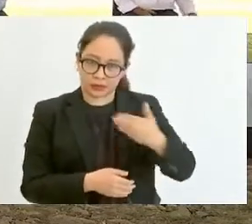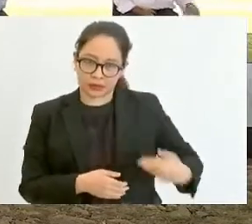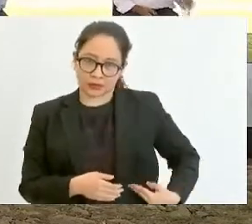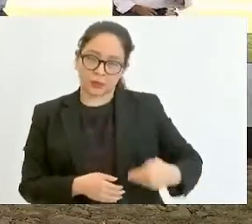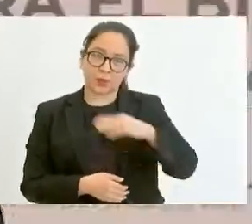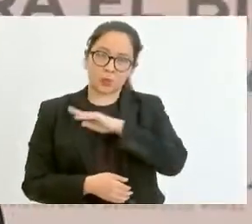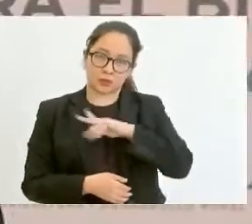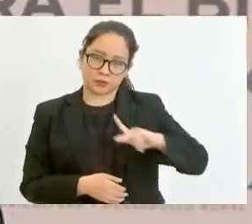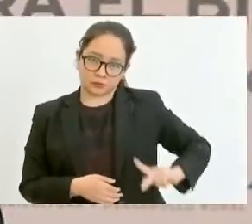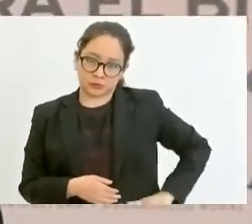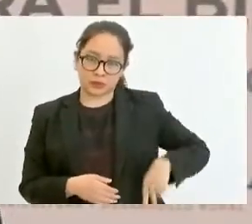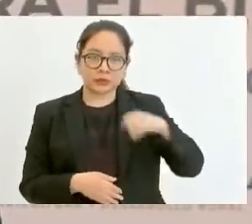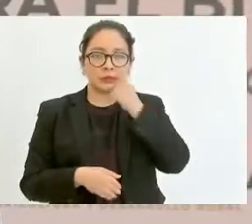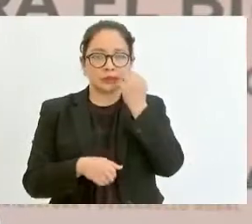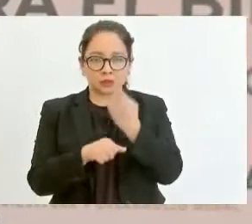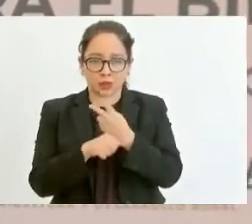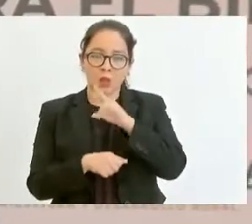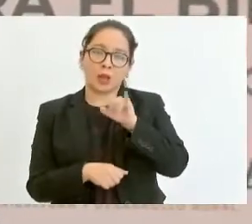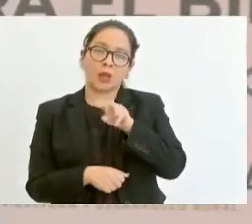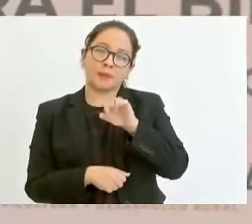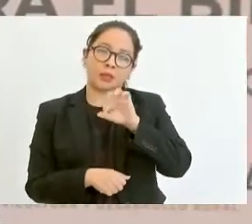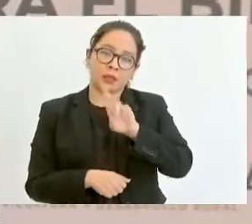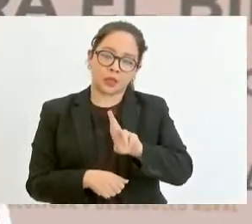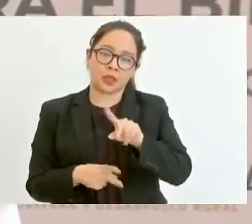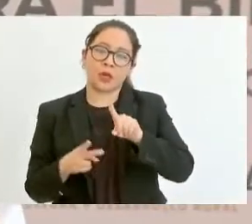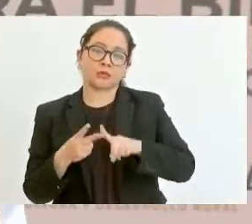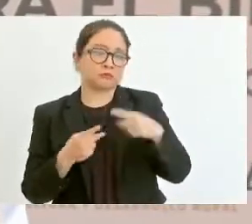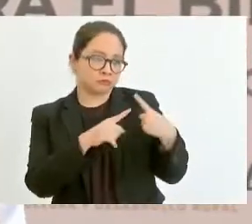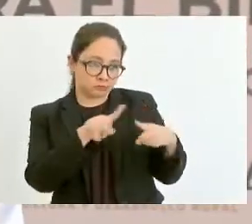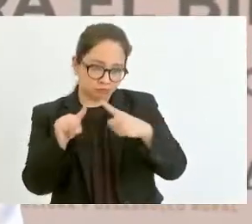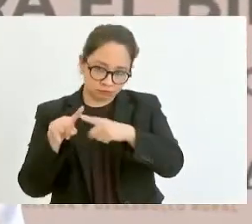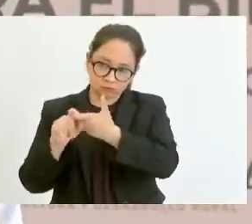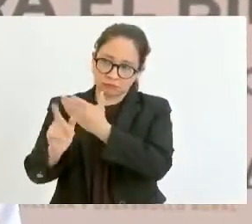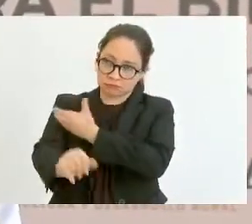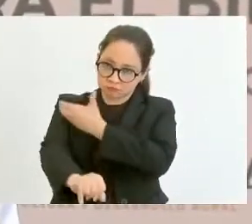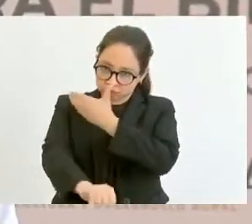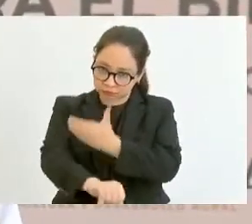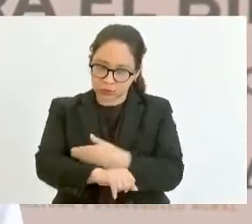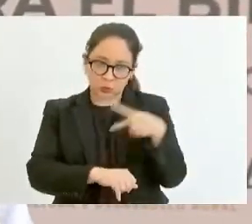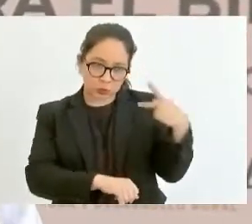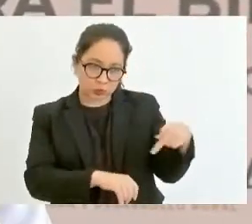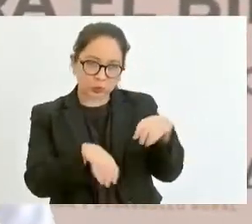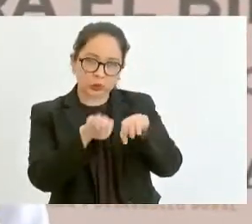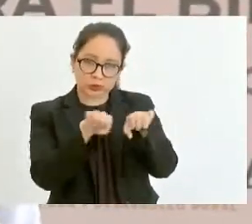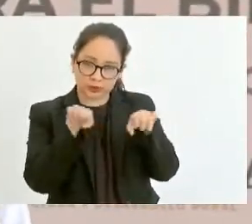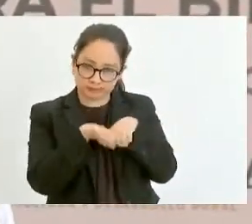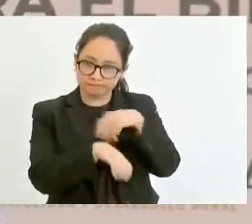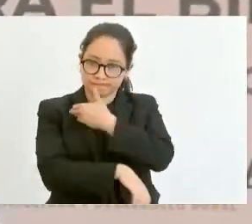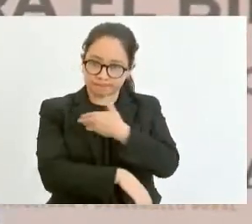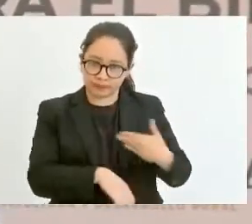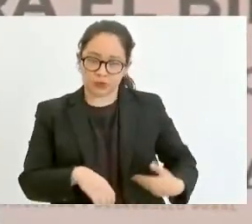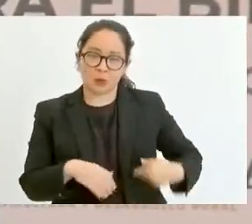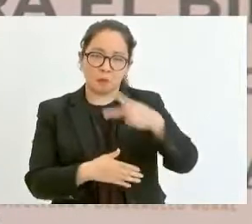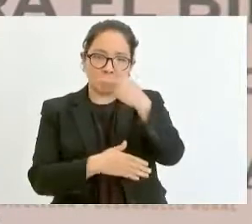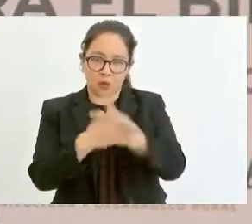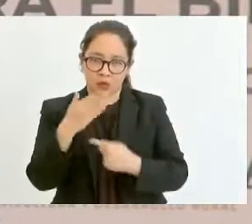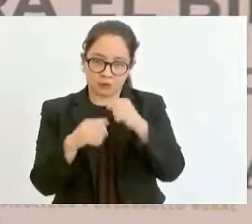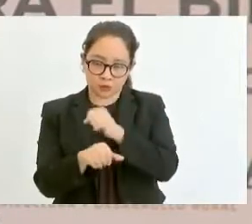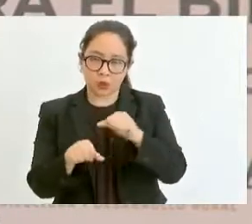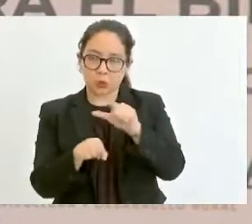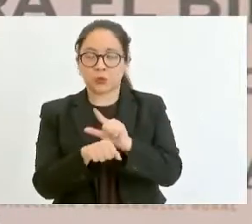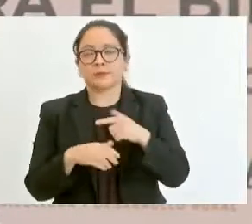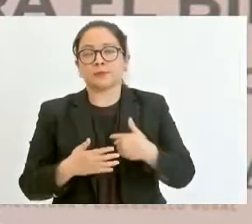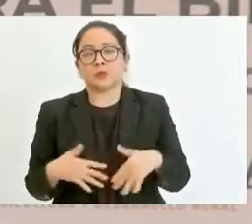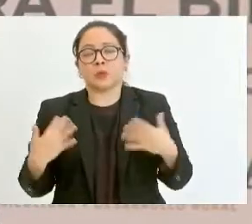Secretario Javier May, compañeros y compañeras del equipo del Presidente, de Programas Sociales, voy a